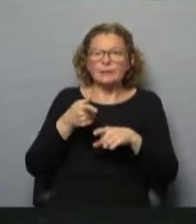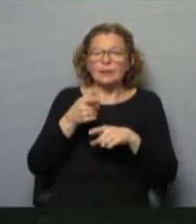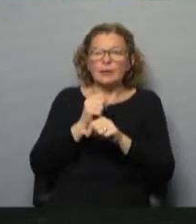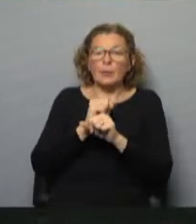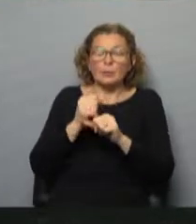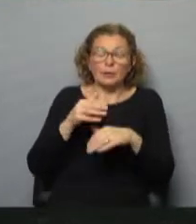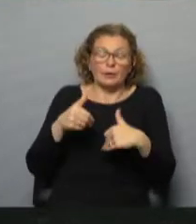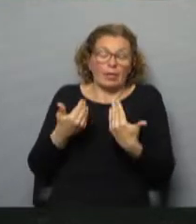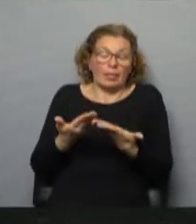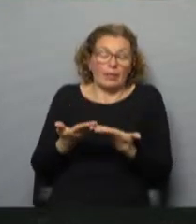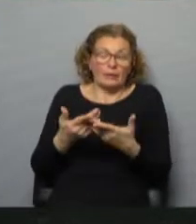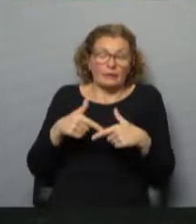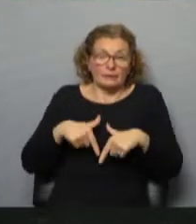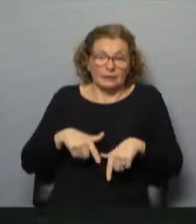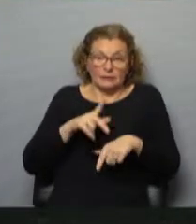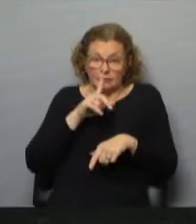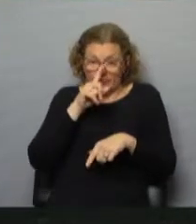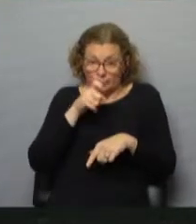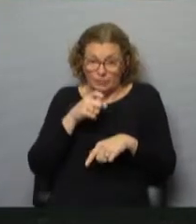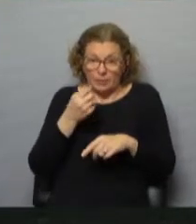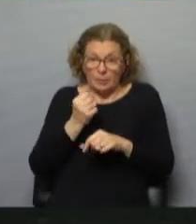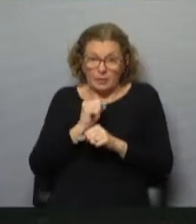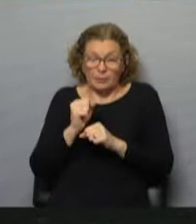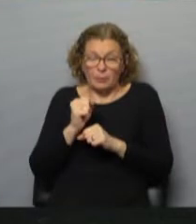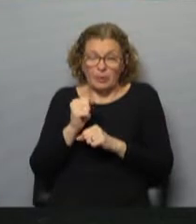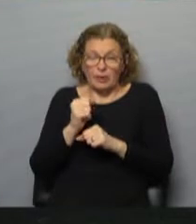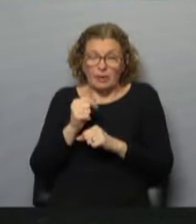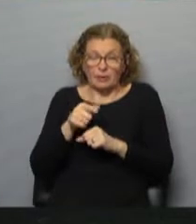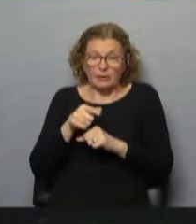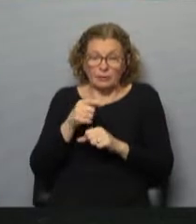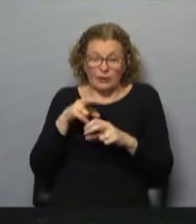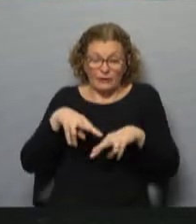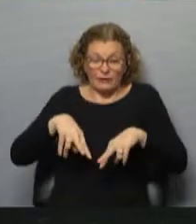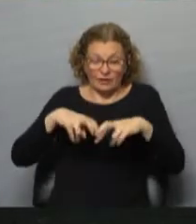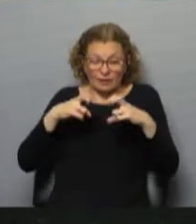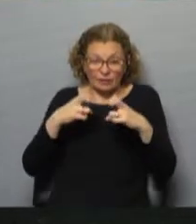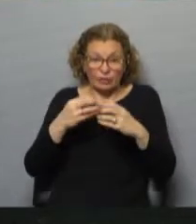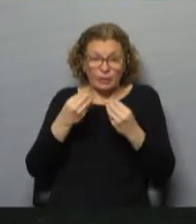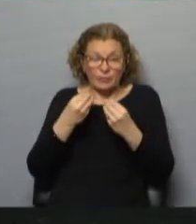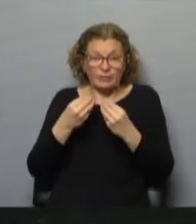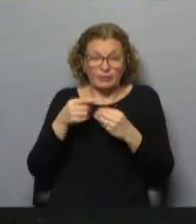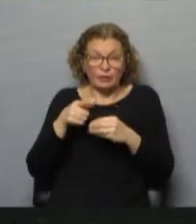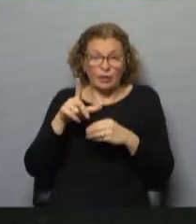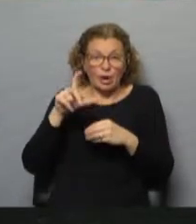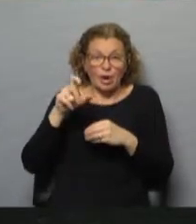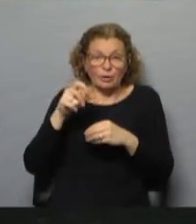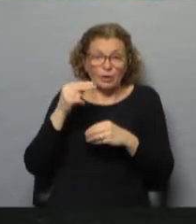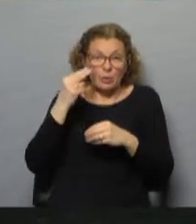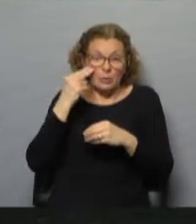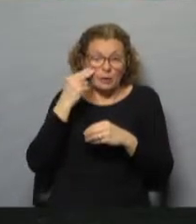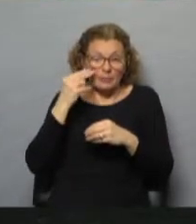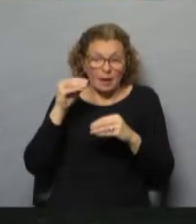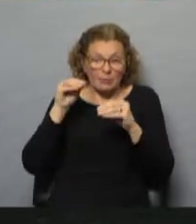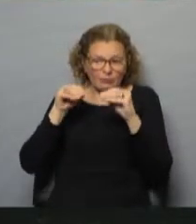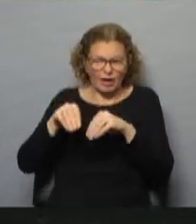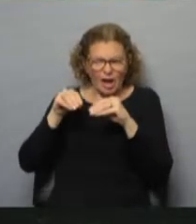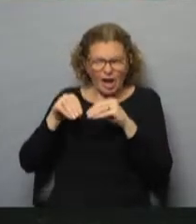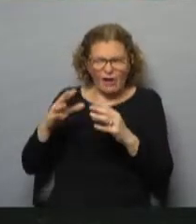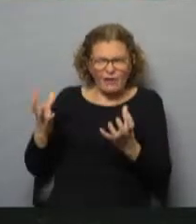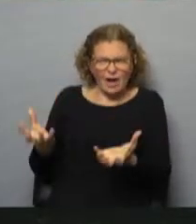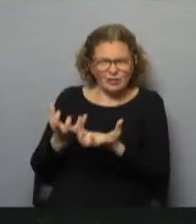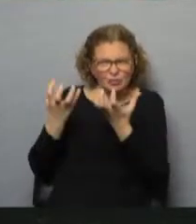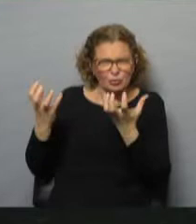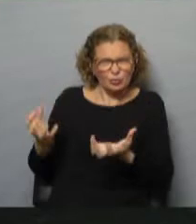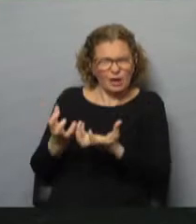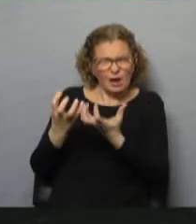pudieron brindarle por parte de la Intendencia de Montevideo para que, bueno, haga allí su investigación, porque obviamente es un delito vandalizar los contenedores y entonces está